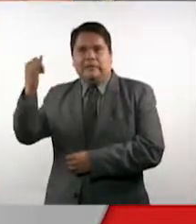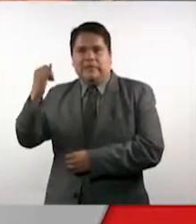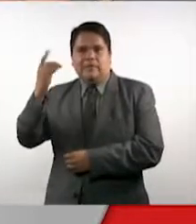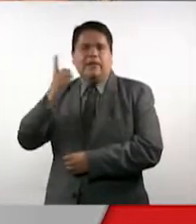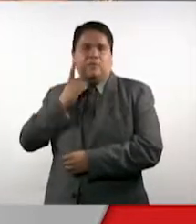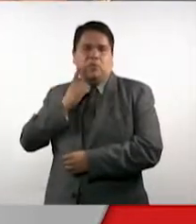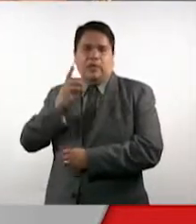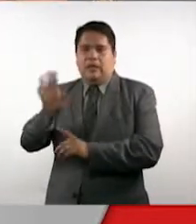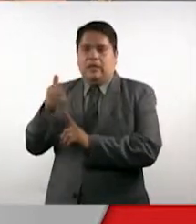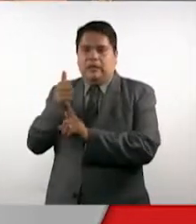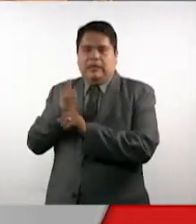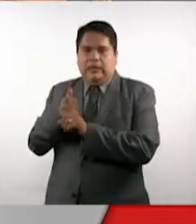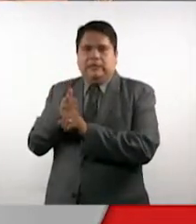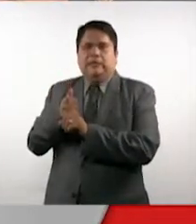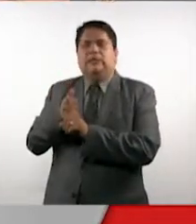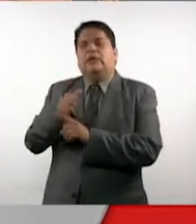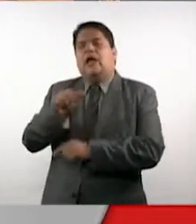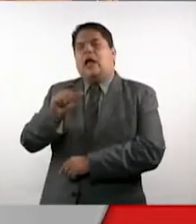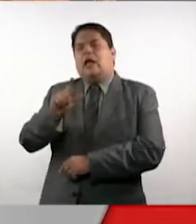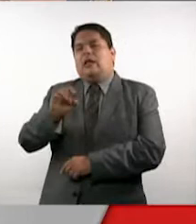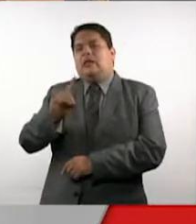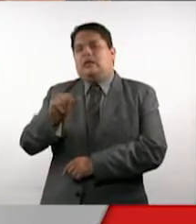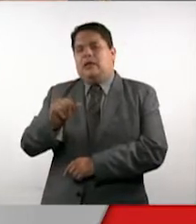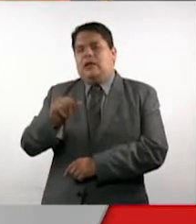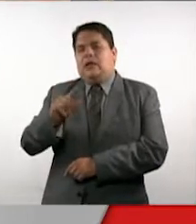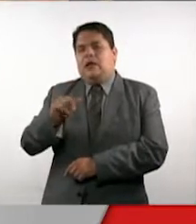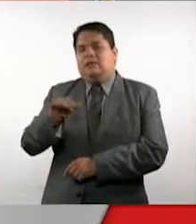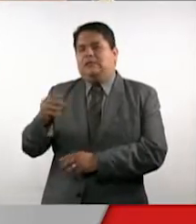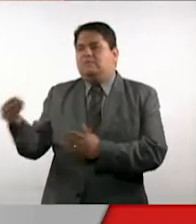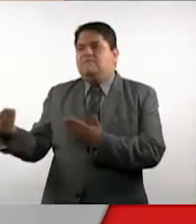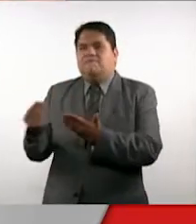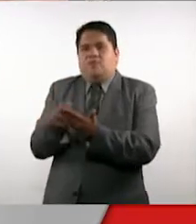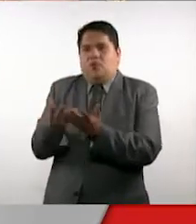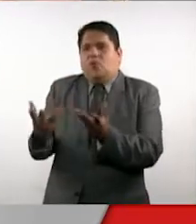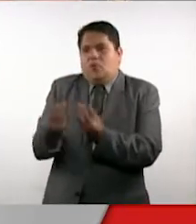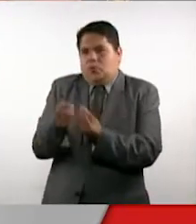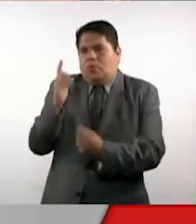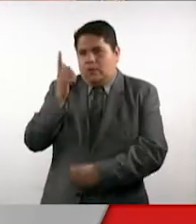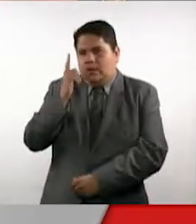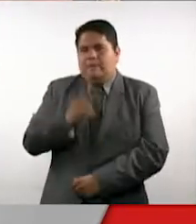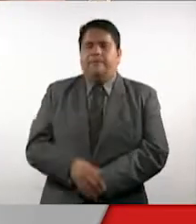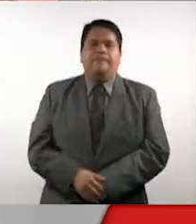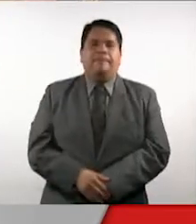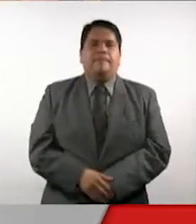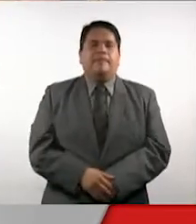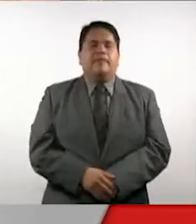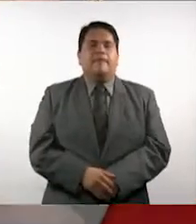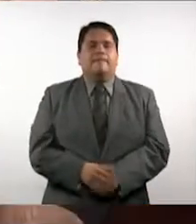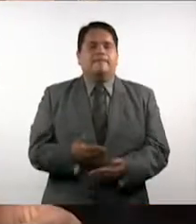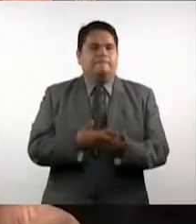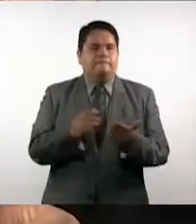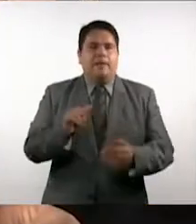la materia presentada por la diputada Aleida Alavés. Informo para Noticias del Congreso, Araceli Velázquez.